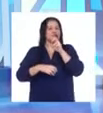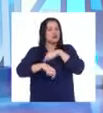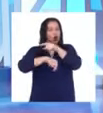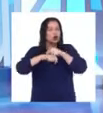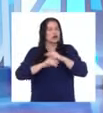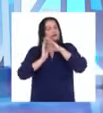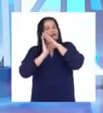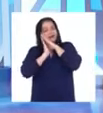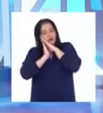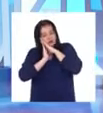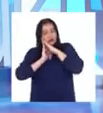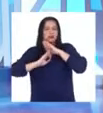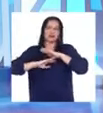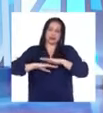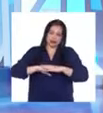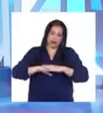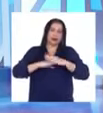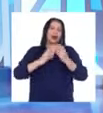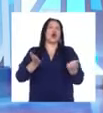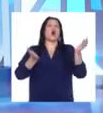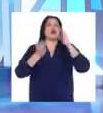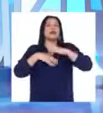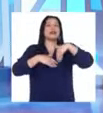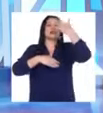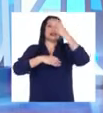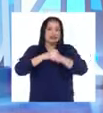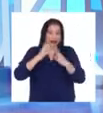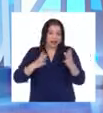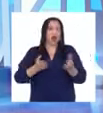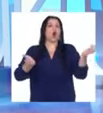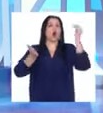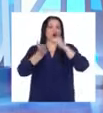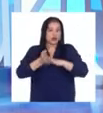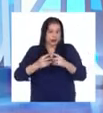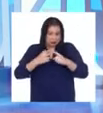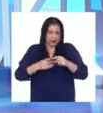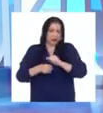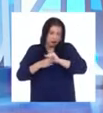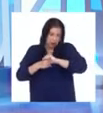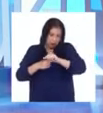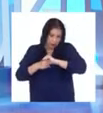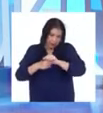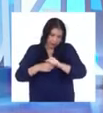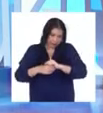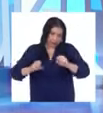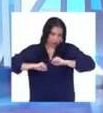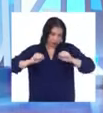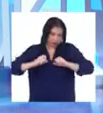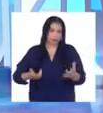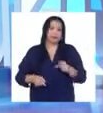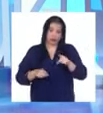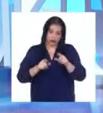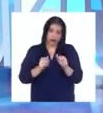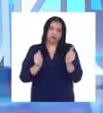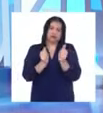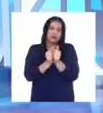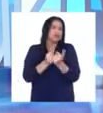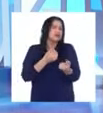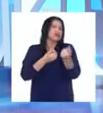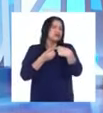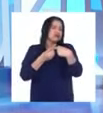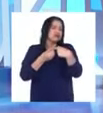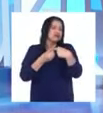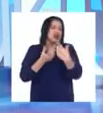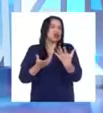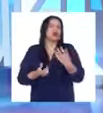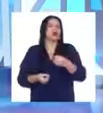recuperarnos para el día siguiente y realizar un buen entrenamiento. Y esto también va acompañado de